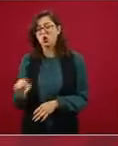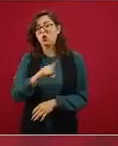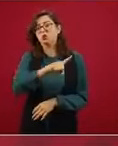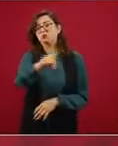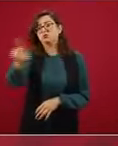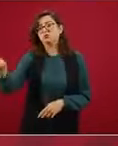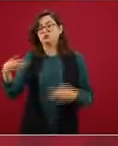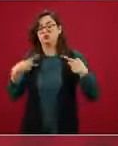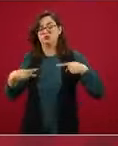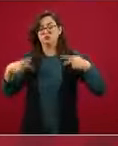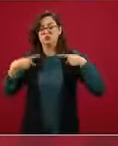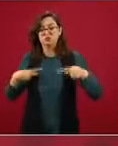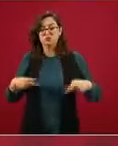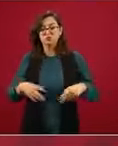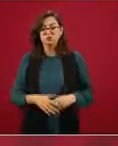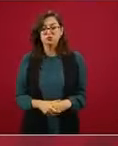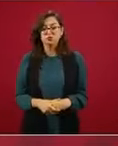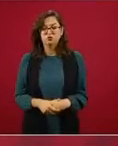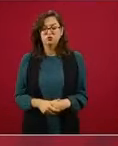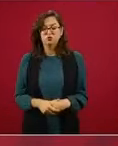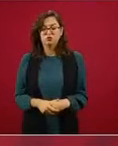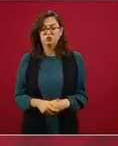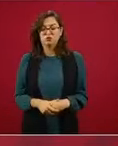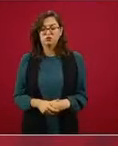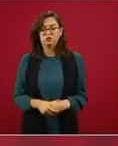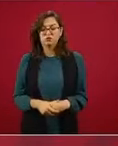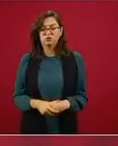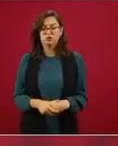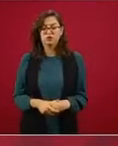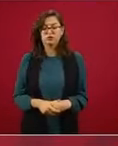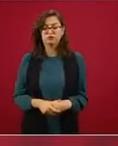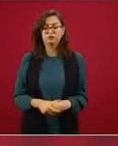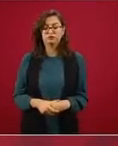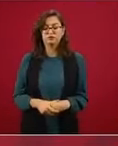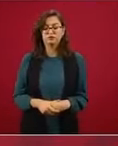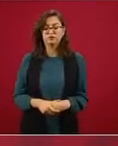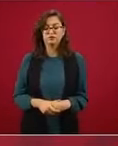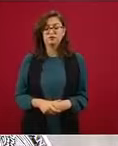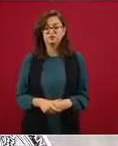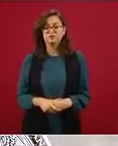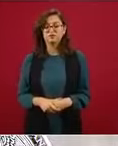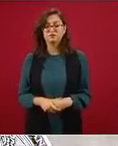Porque, insisto, no es solo